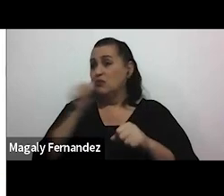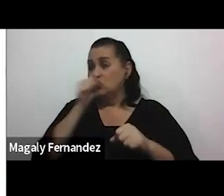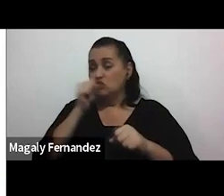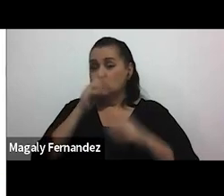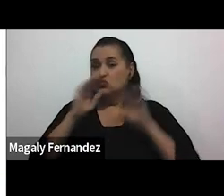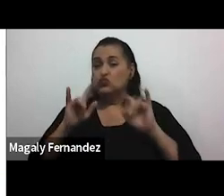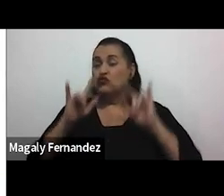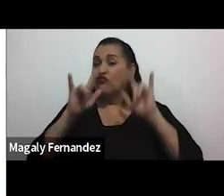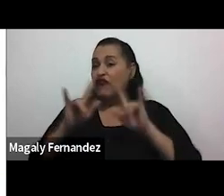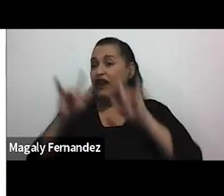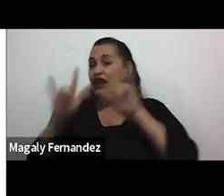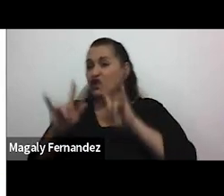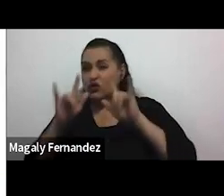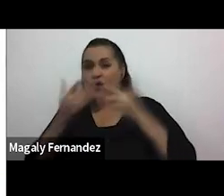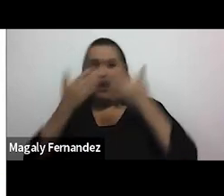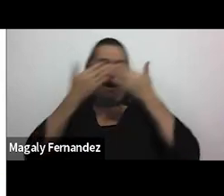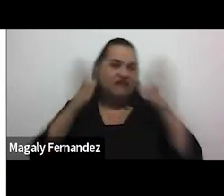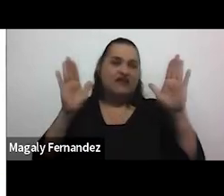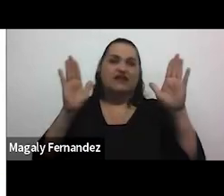reggaetón es abiertamente